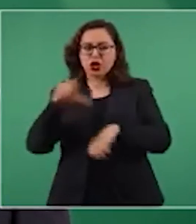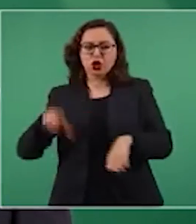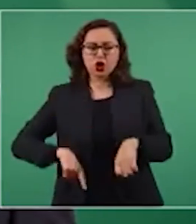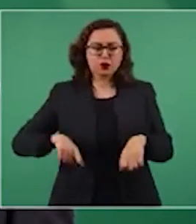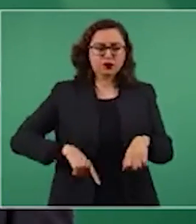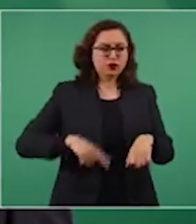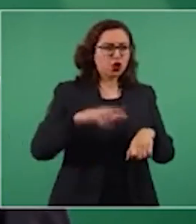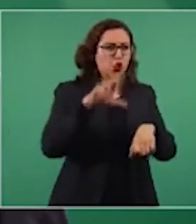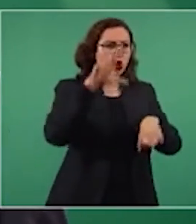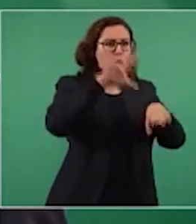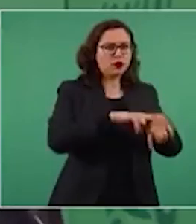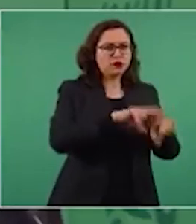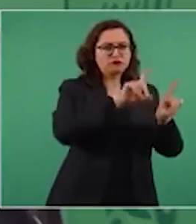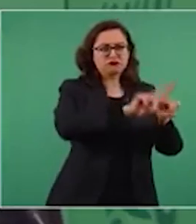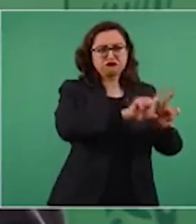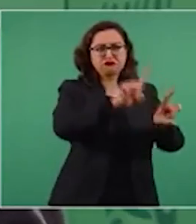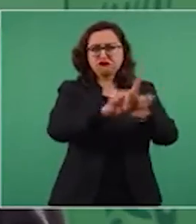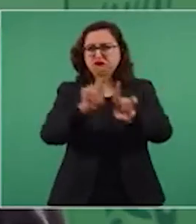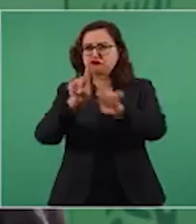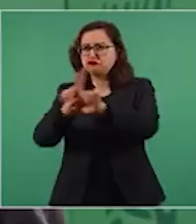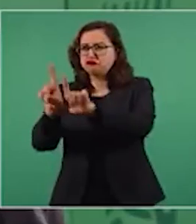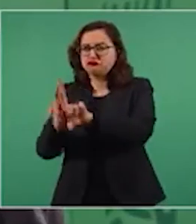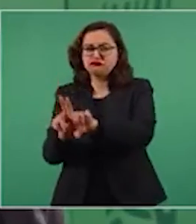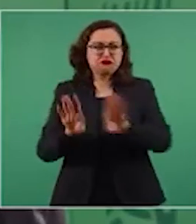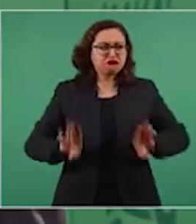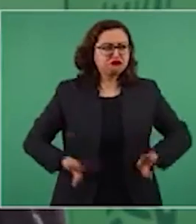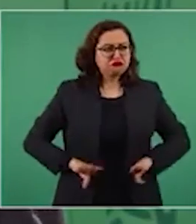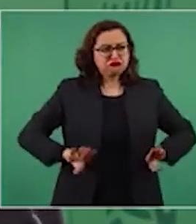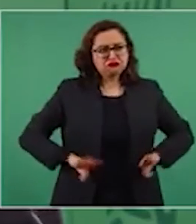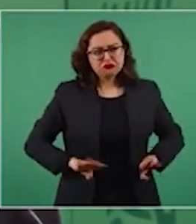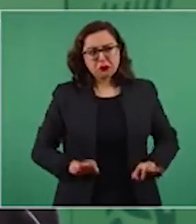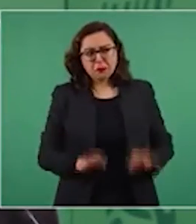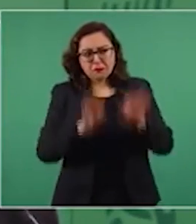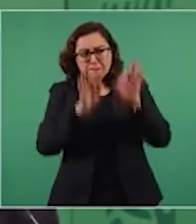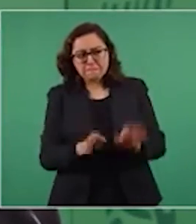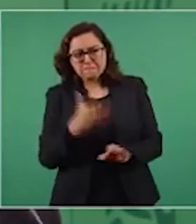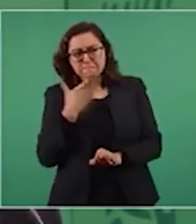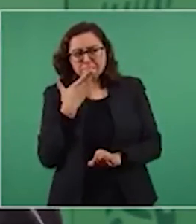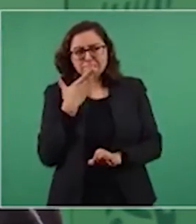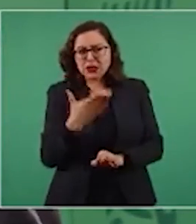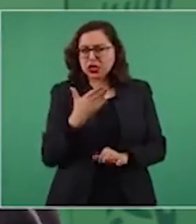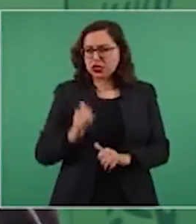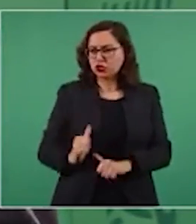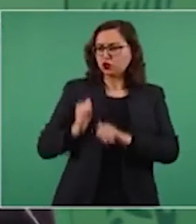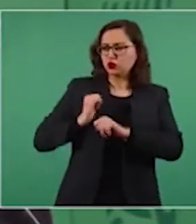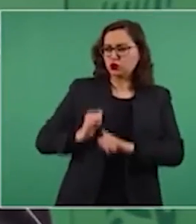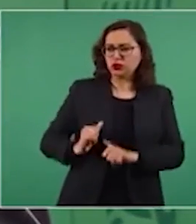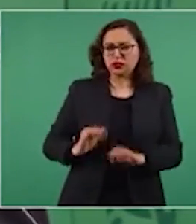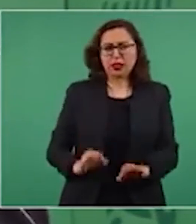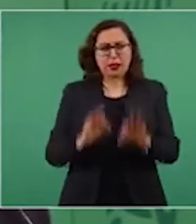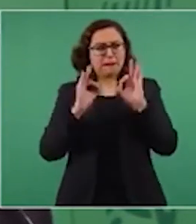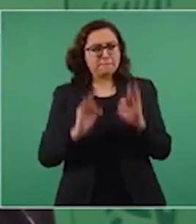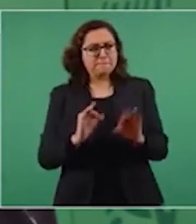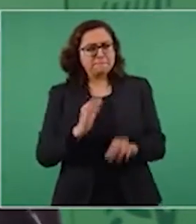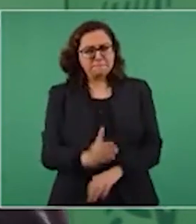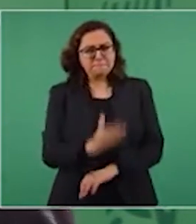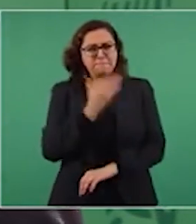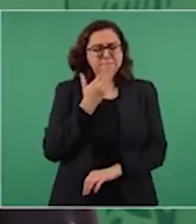de buenos ciudadanos, de buenas autoridades, de